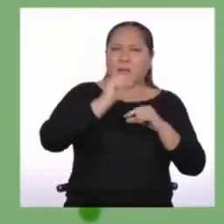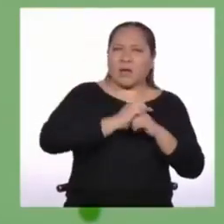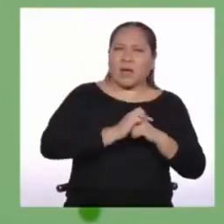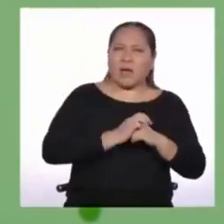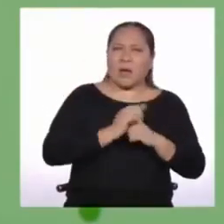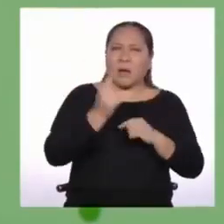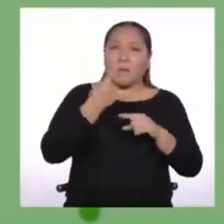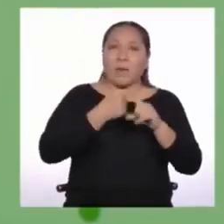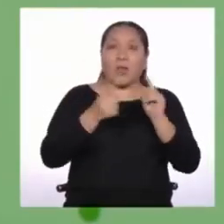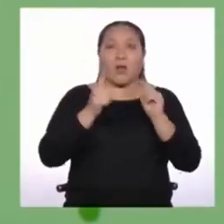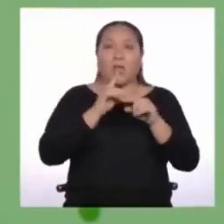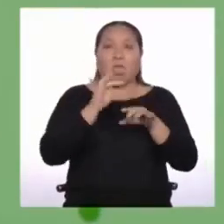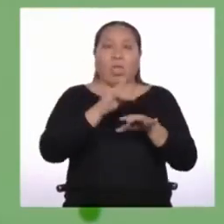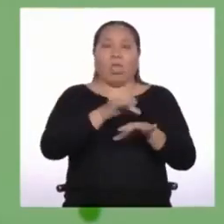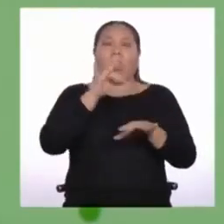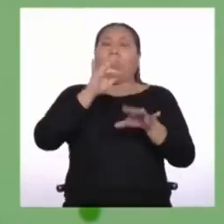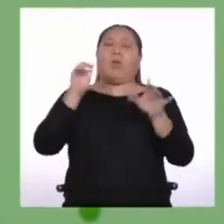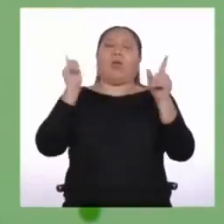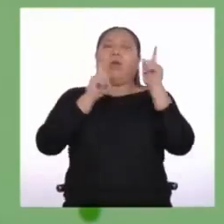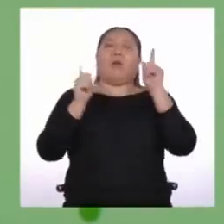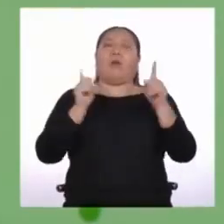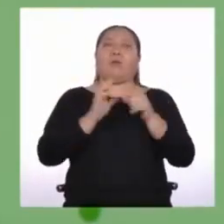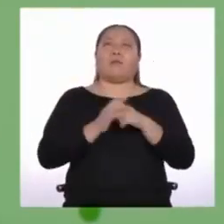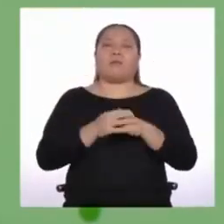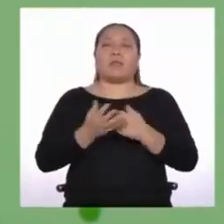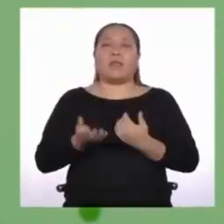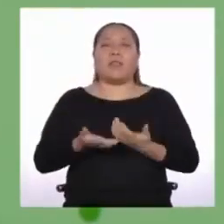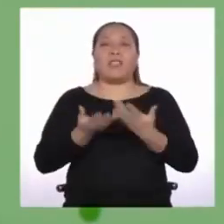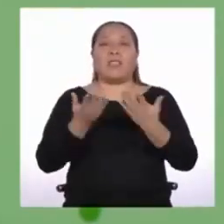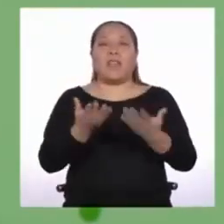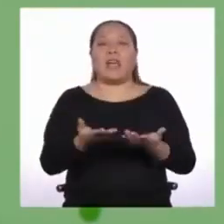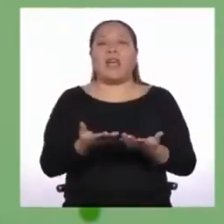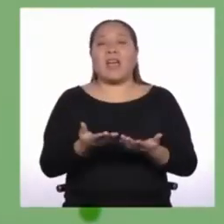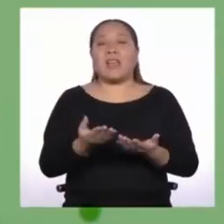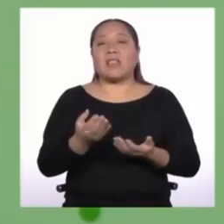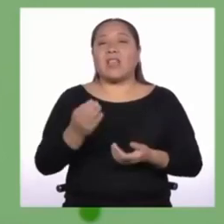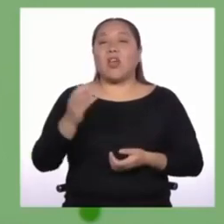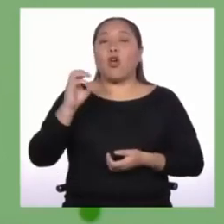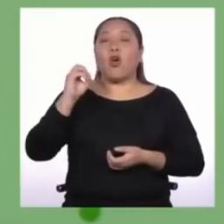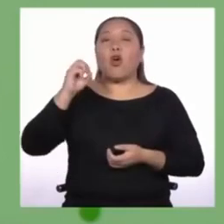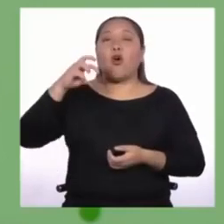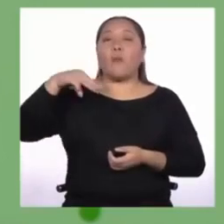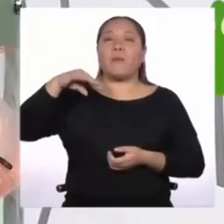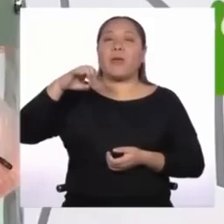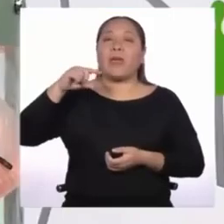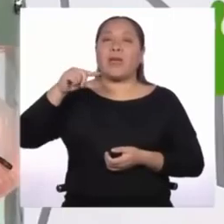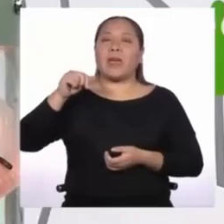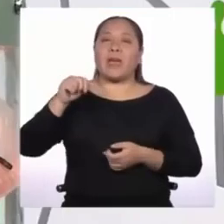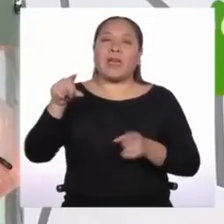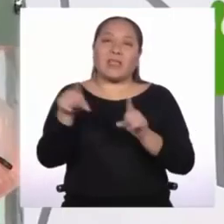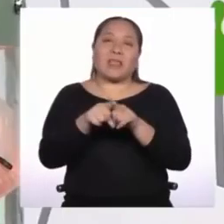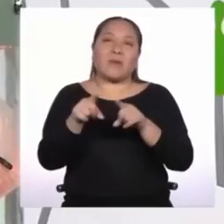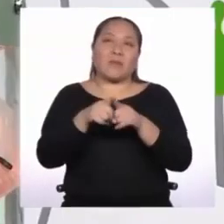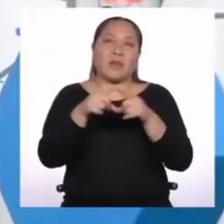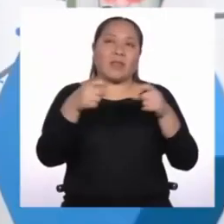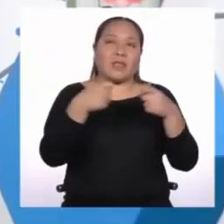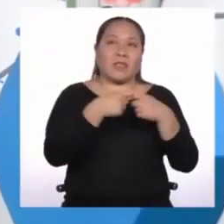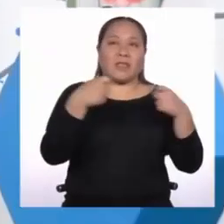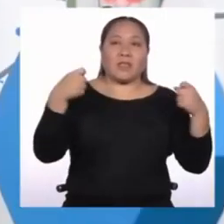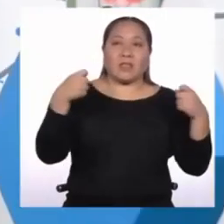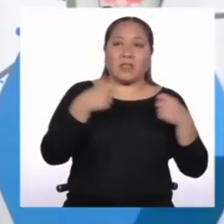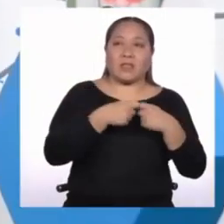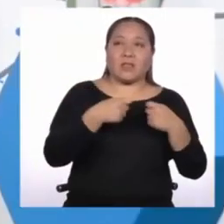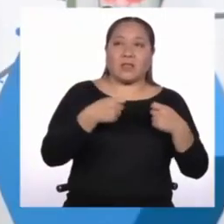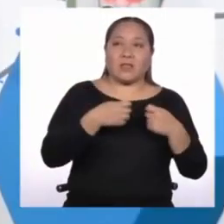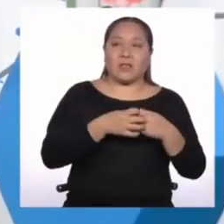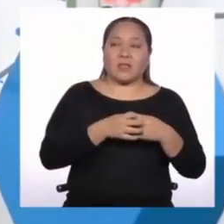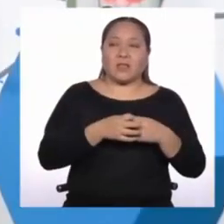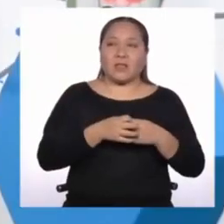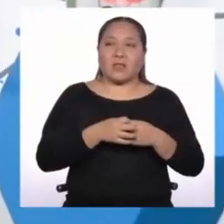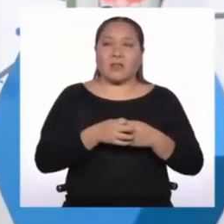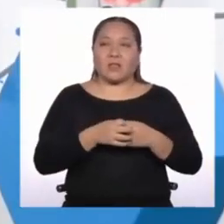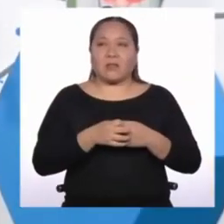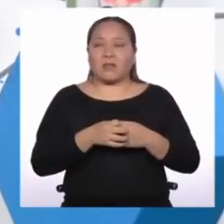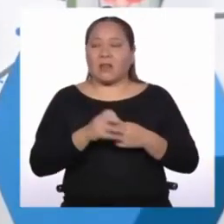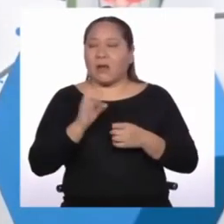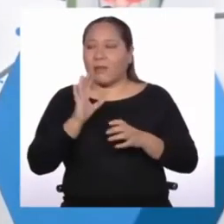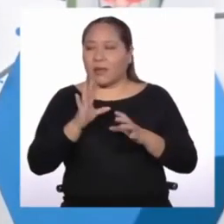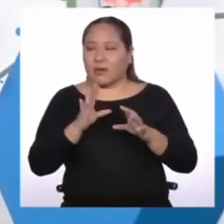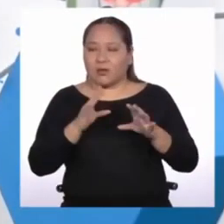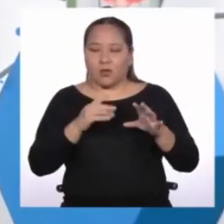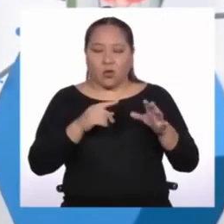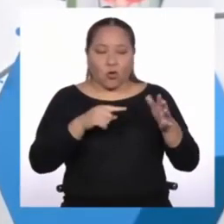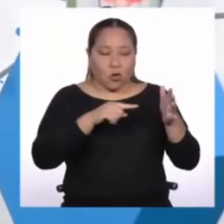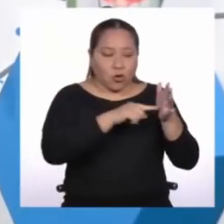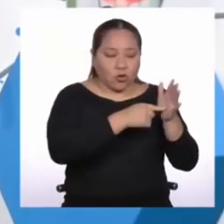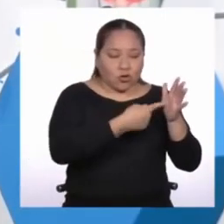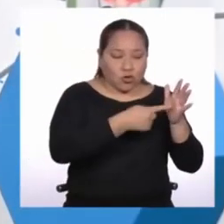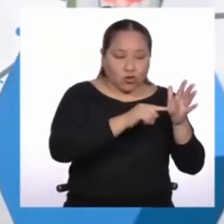Algo capaz de darnos omega 3 y enchufes al mismo tiempo. Ya, cerebro, el enchufe es un conductor de energía,